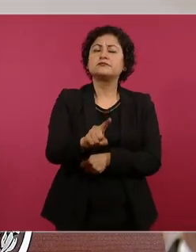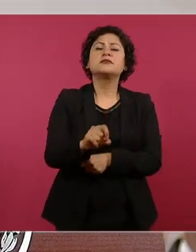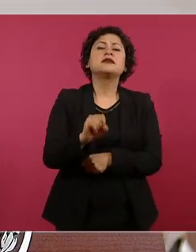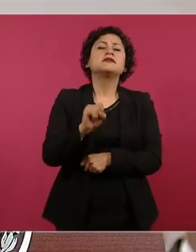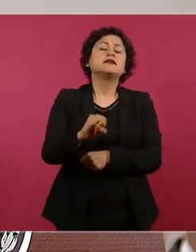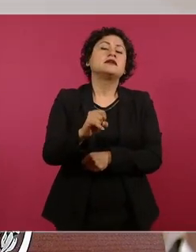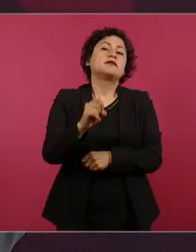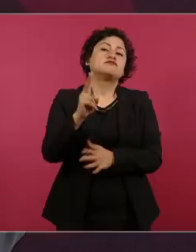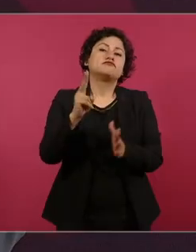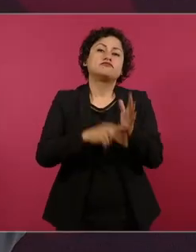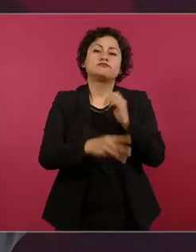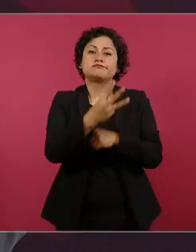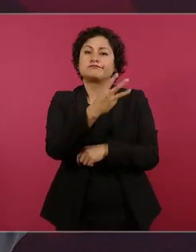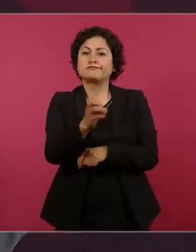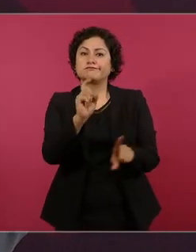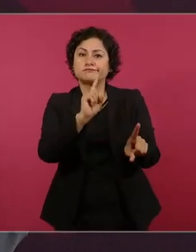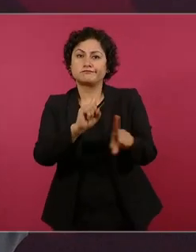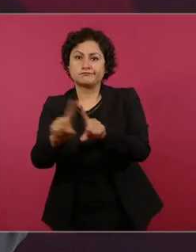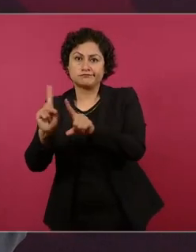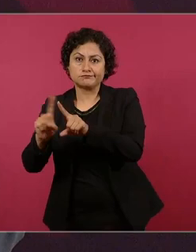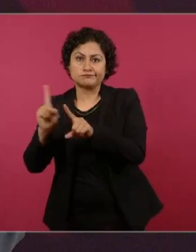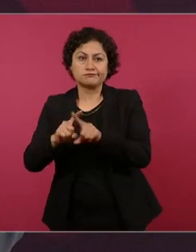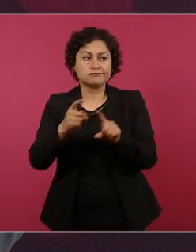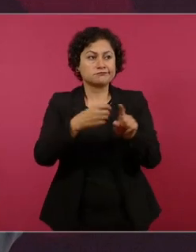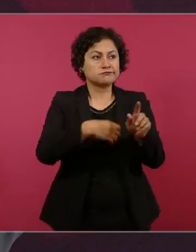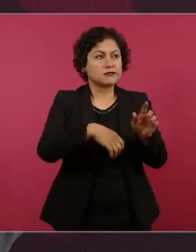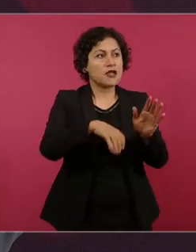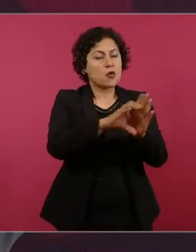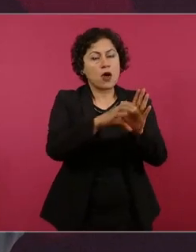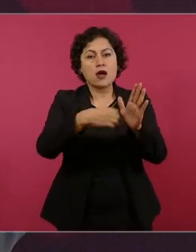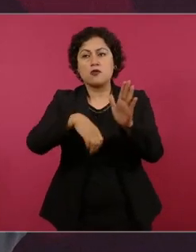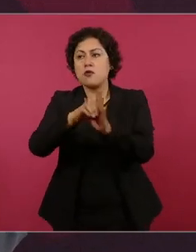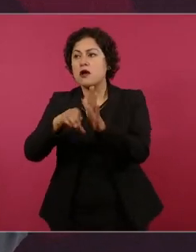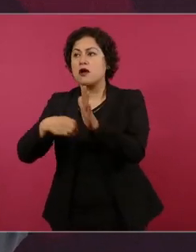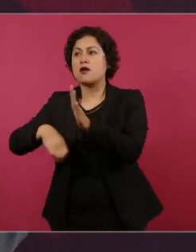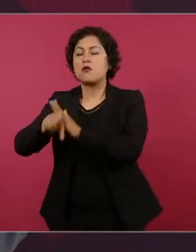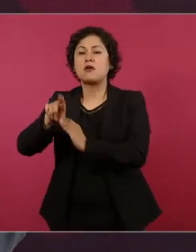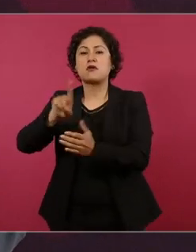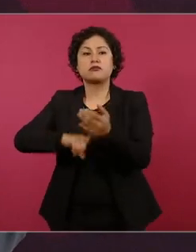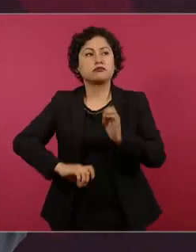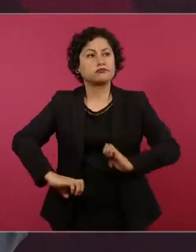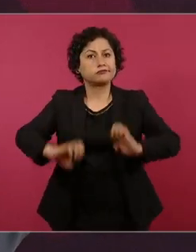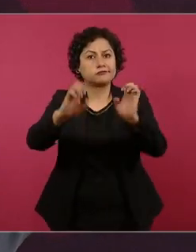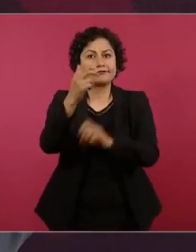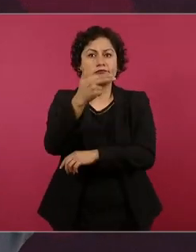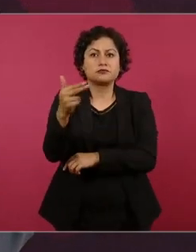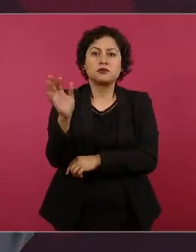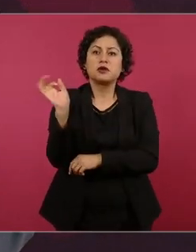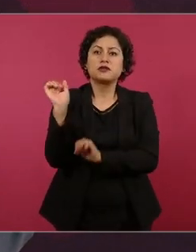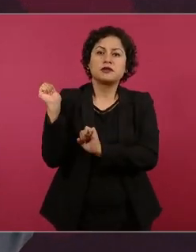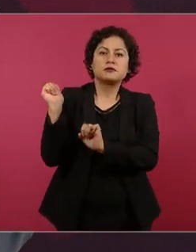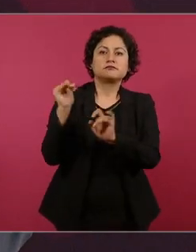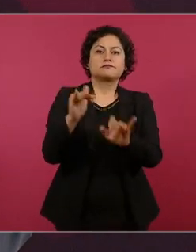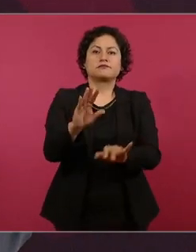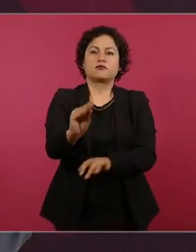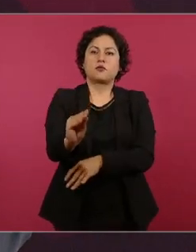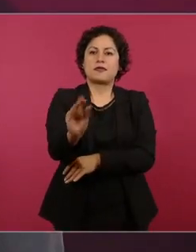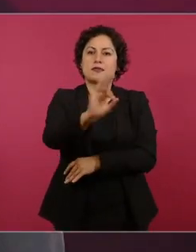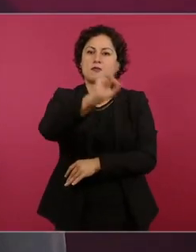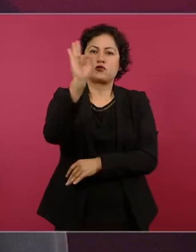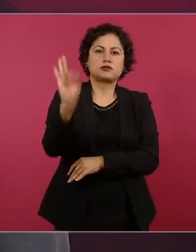disponibles estarán ocupadas un mínimo del 90 por ciento.